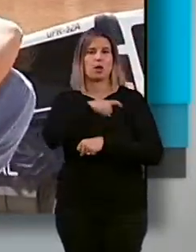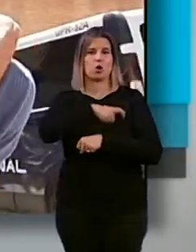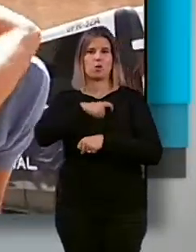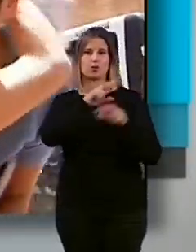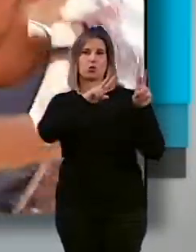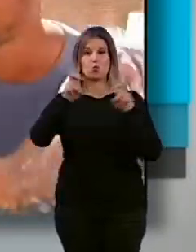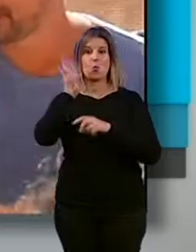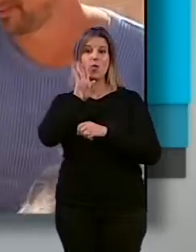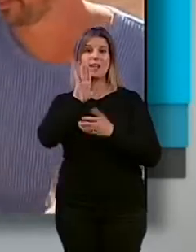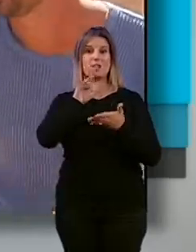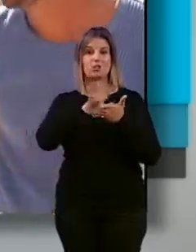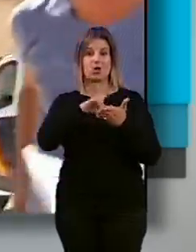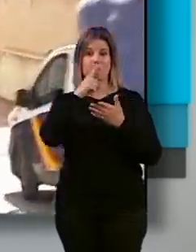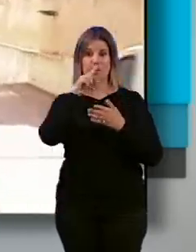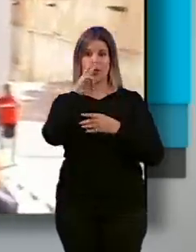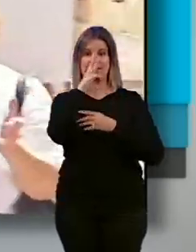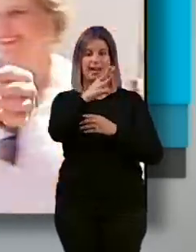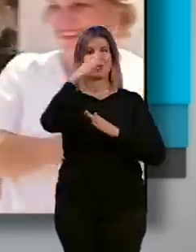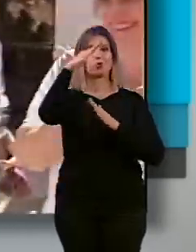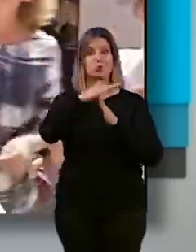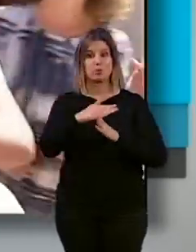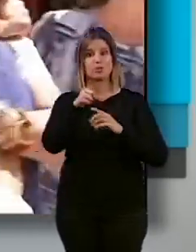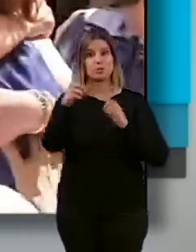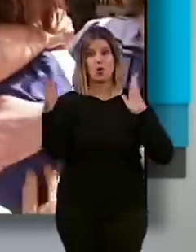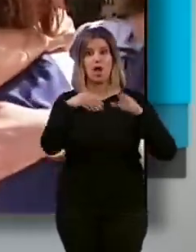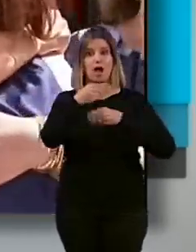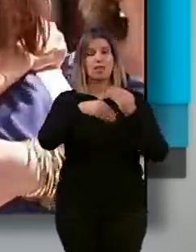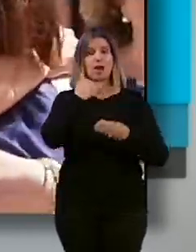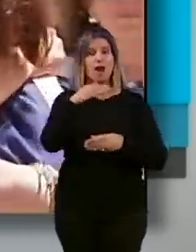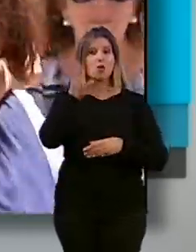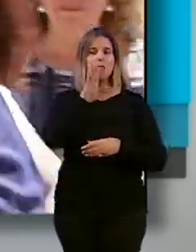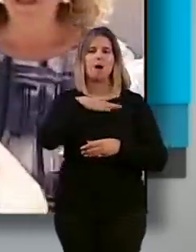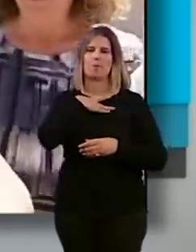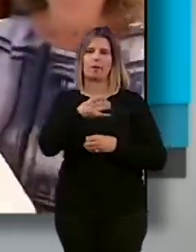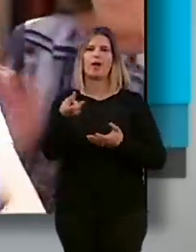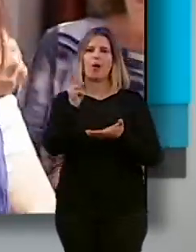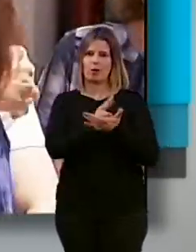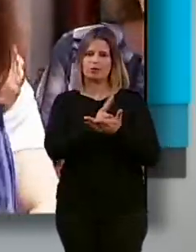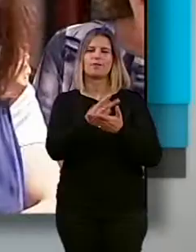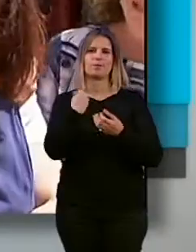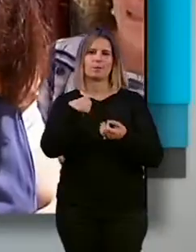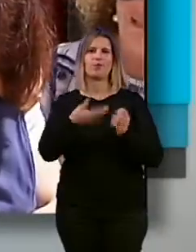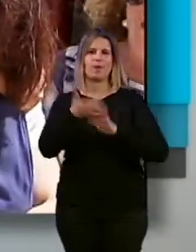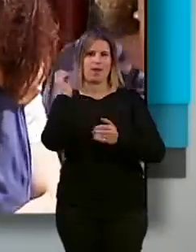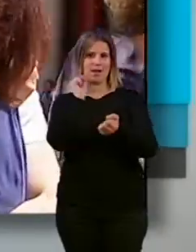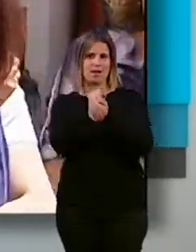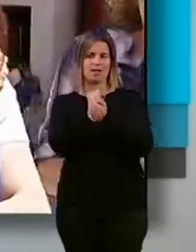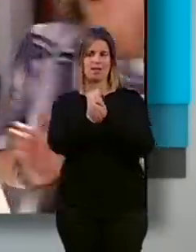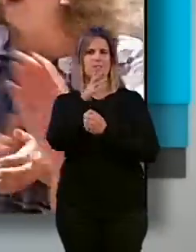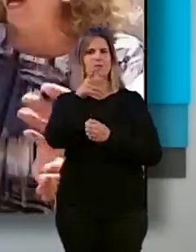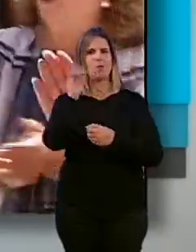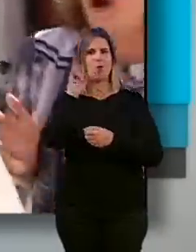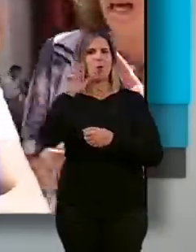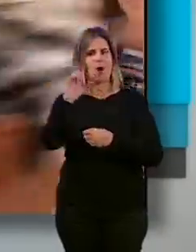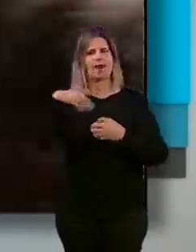un nuevo delito durante el plazo de suspensión que se concede podrá dar lugar a la revocación del beneficio de la suspensión. Juana Rivas está cumpliendo